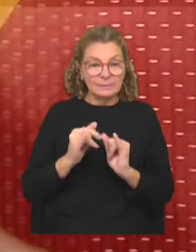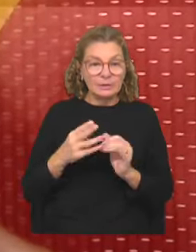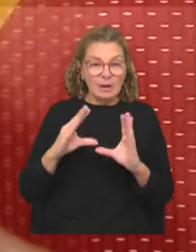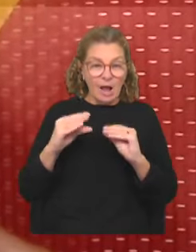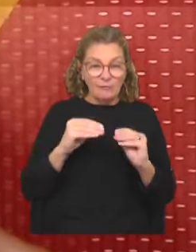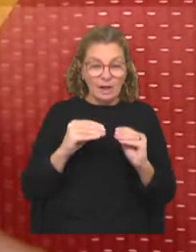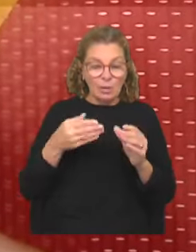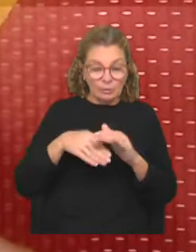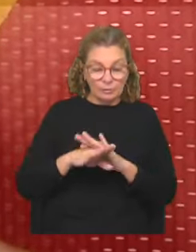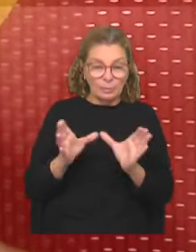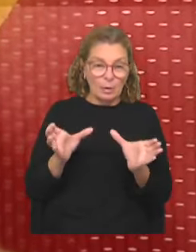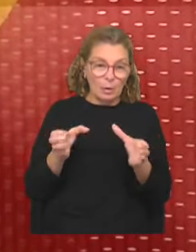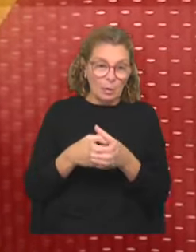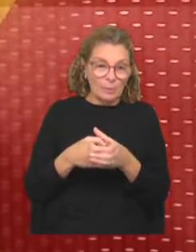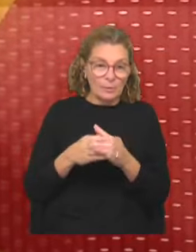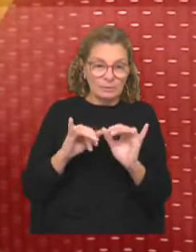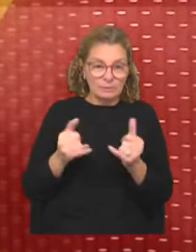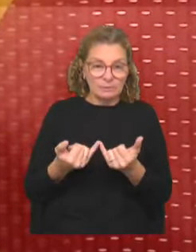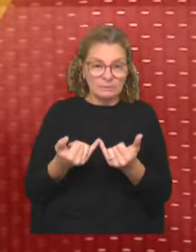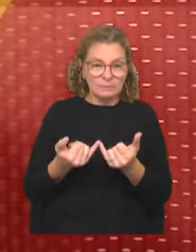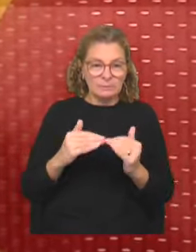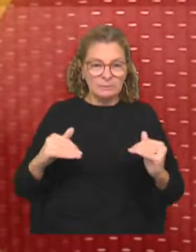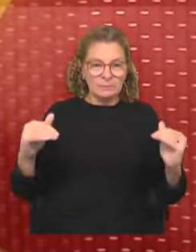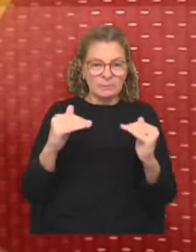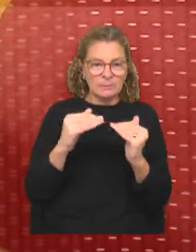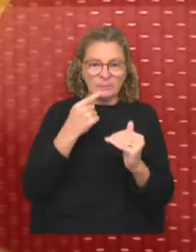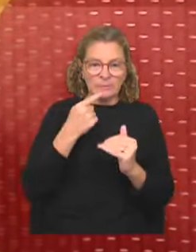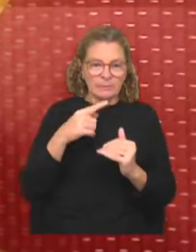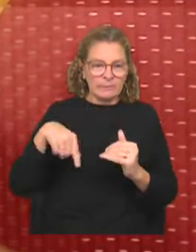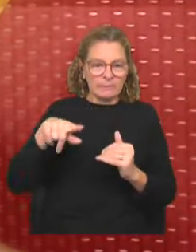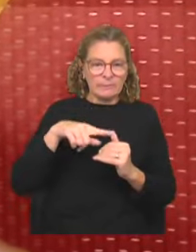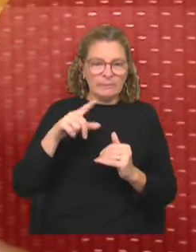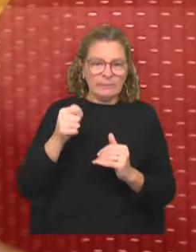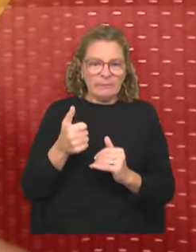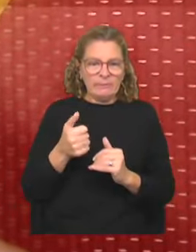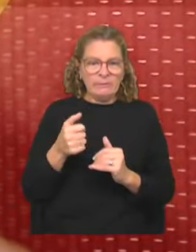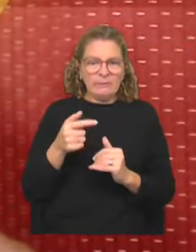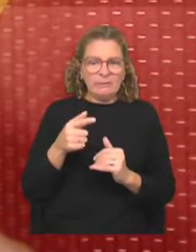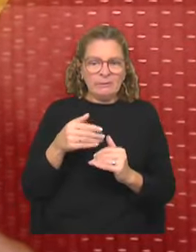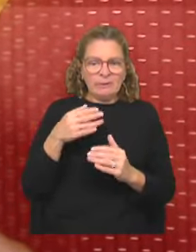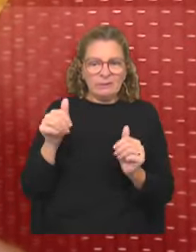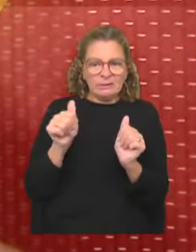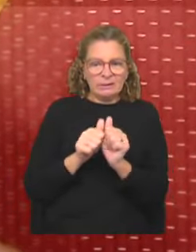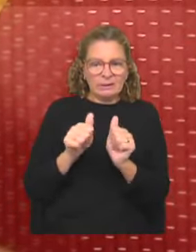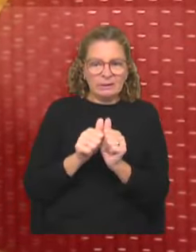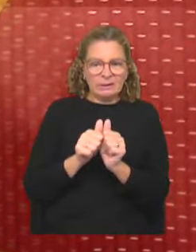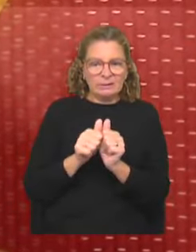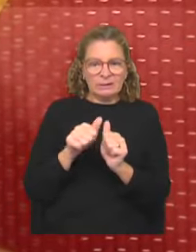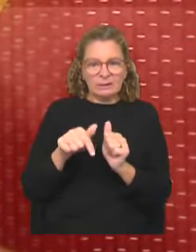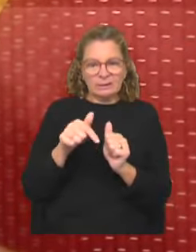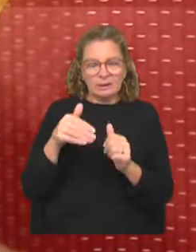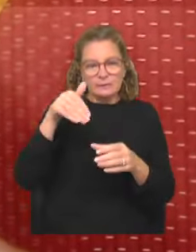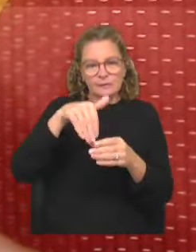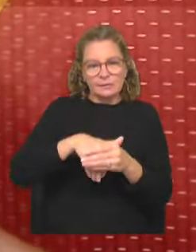hablado con los integrantes de la Mesa Política, hay consenso, yo diría que hay unanimidad de que vamos a acompañar ese